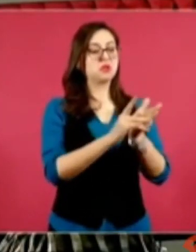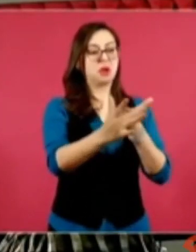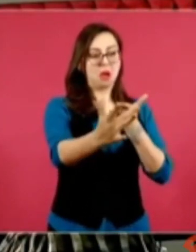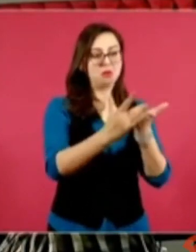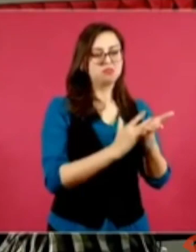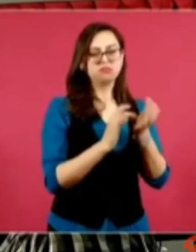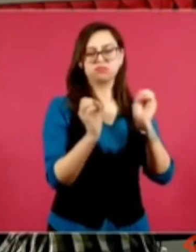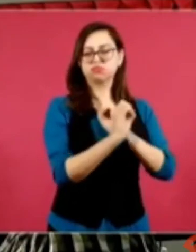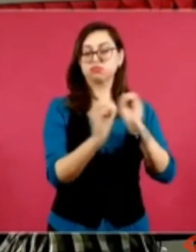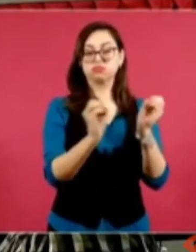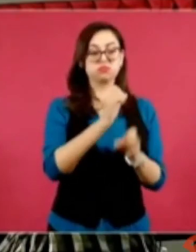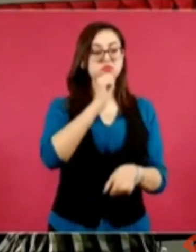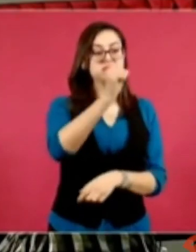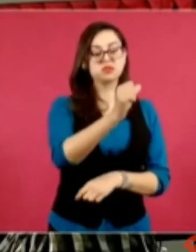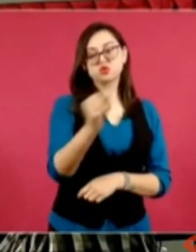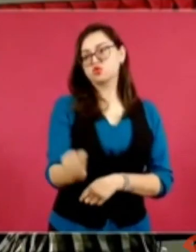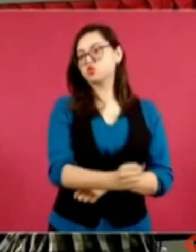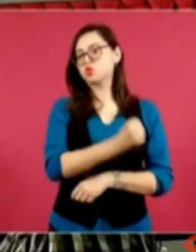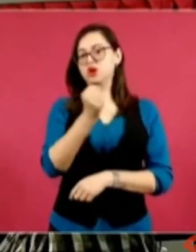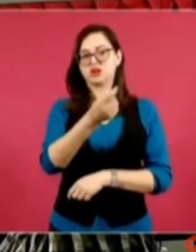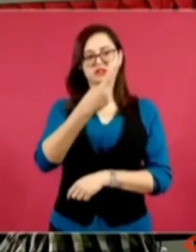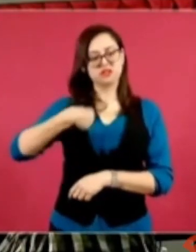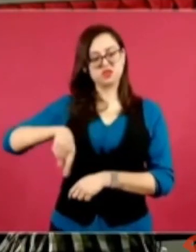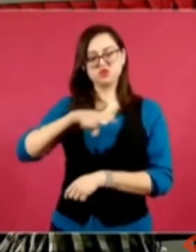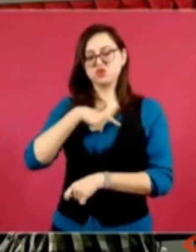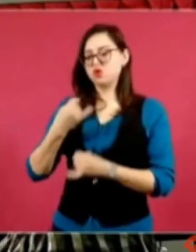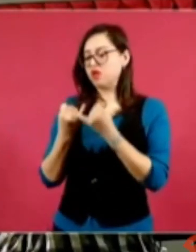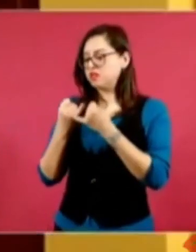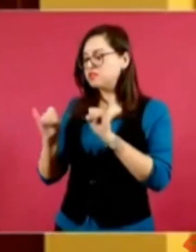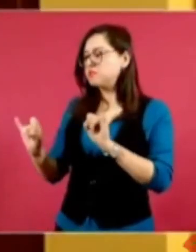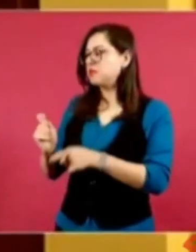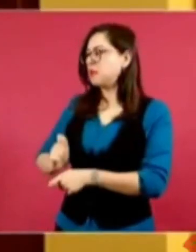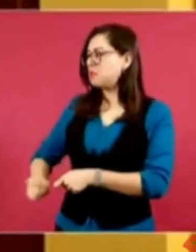a pesar de ellos